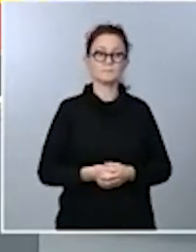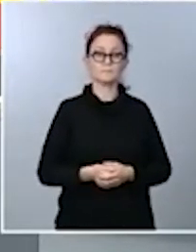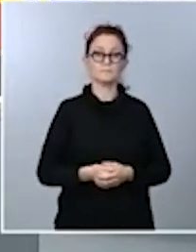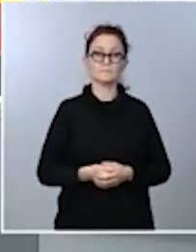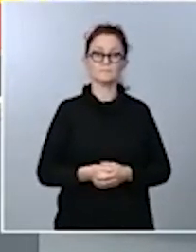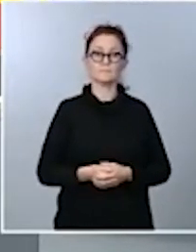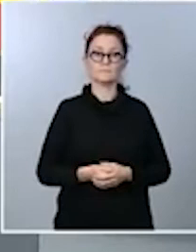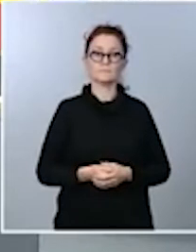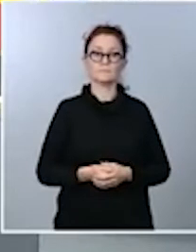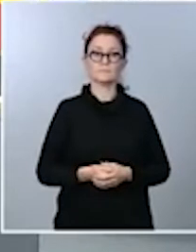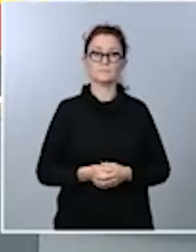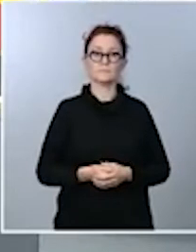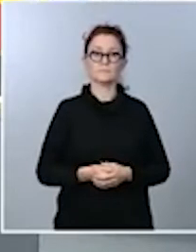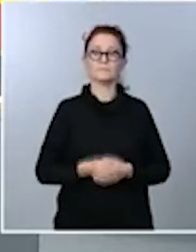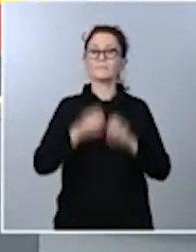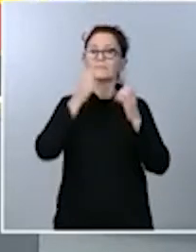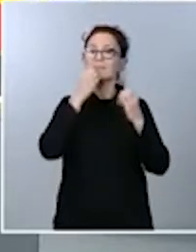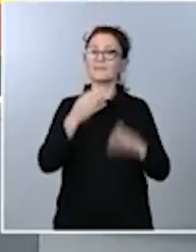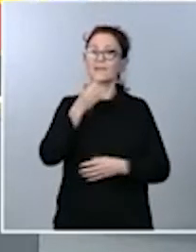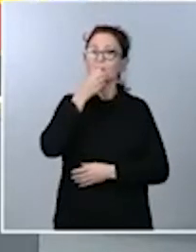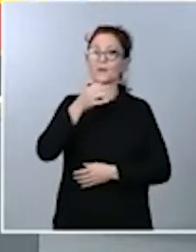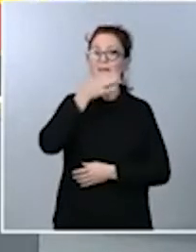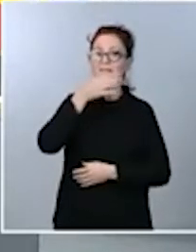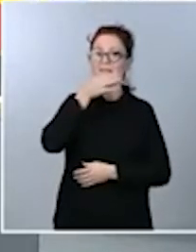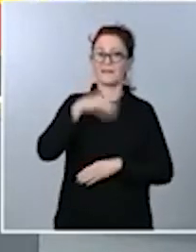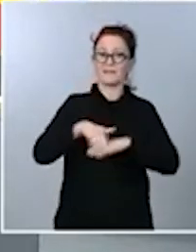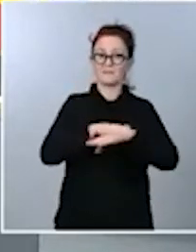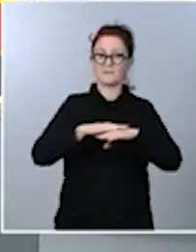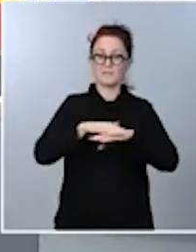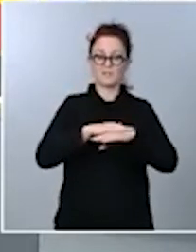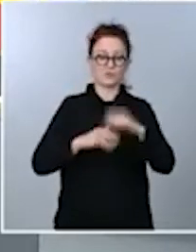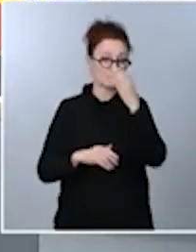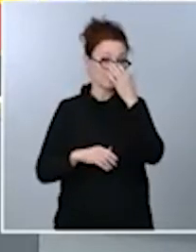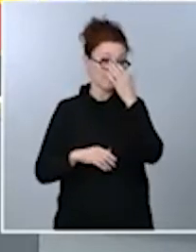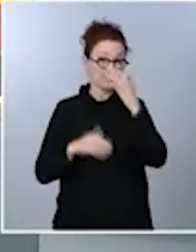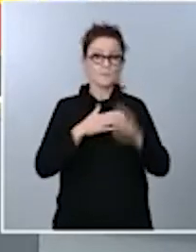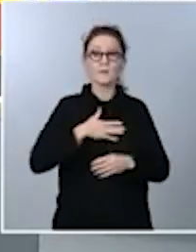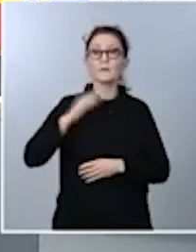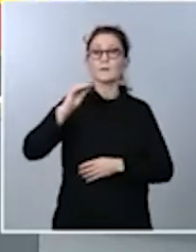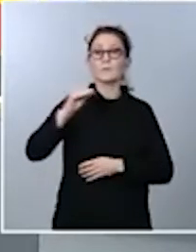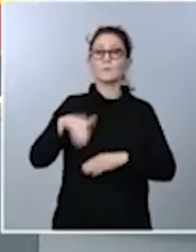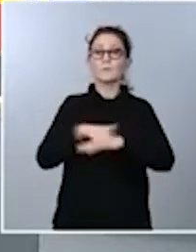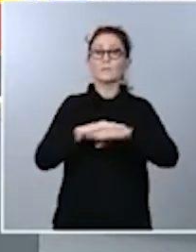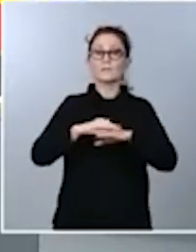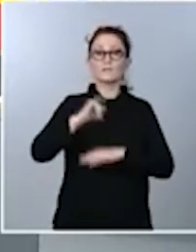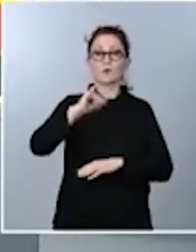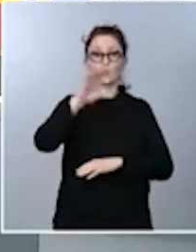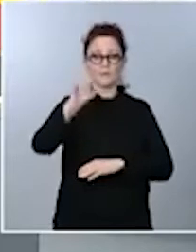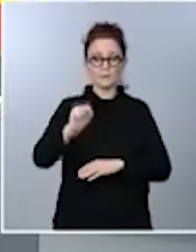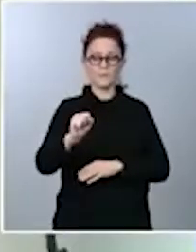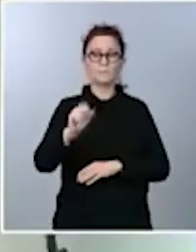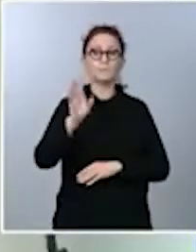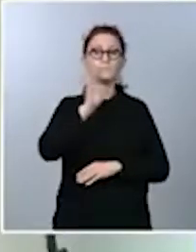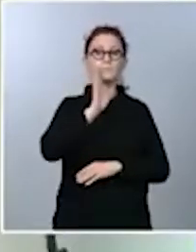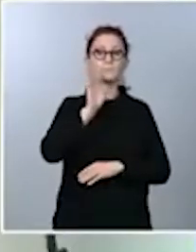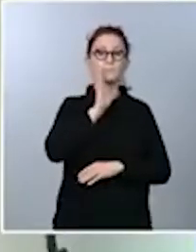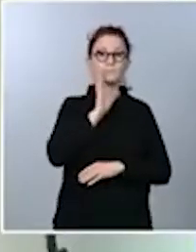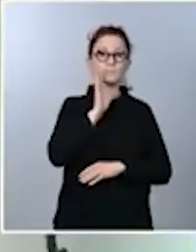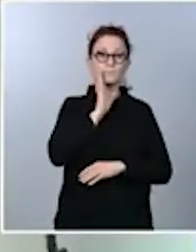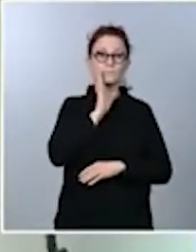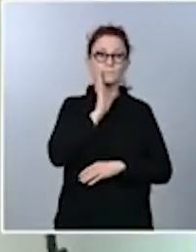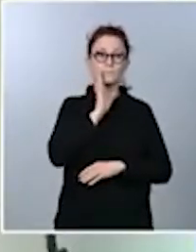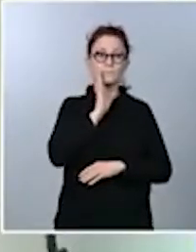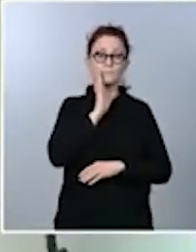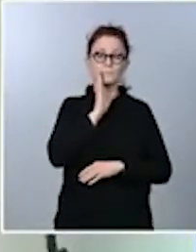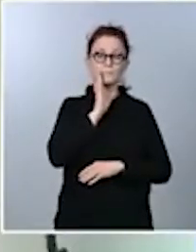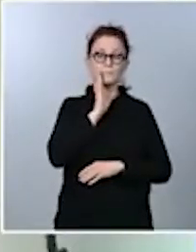Hola, ¿qué tal? Muy buenas tardes, ministros. Yo quería preguntarle al ministro Illa, y aunque, bueno, nos ha comentado que está en discusión,